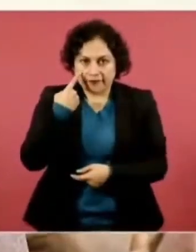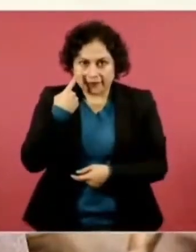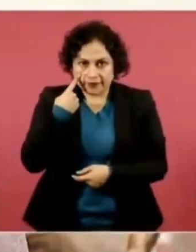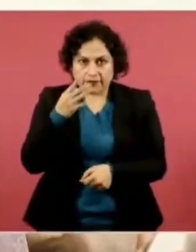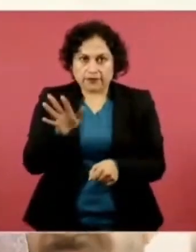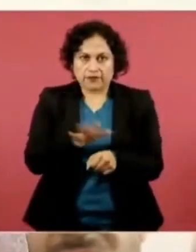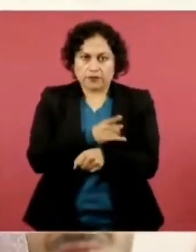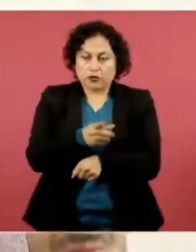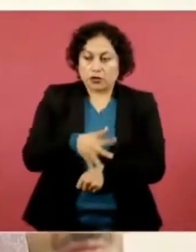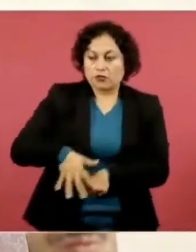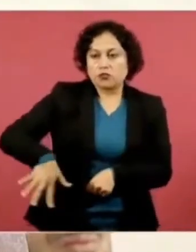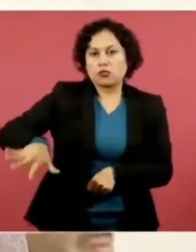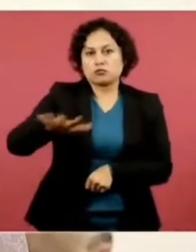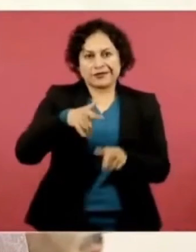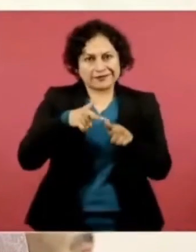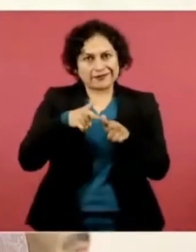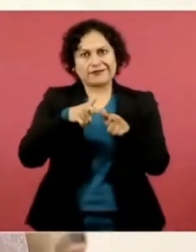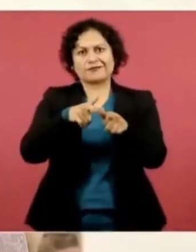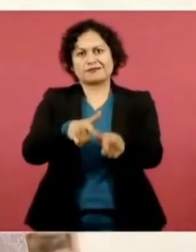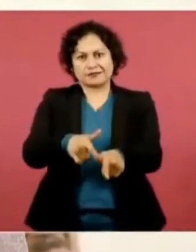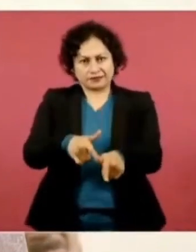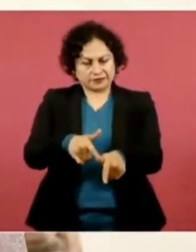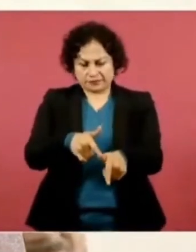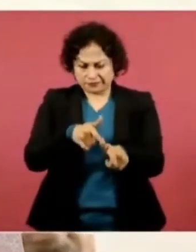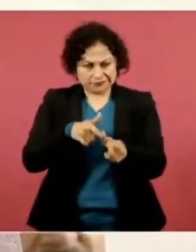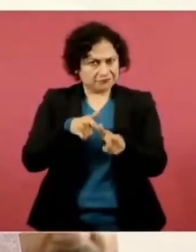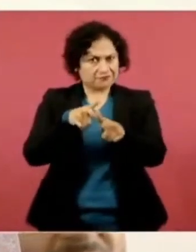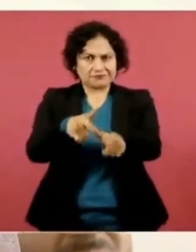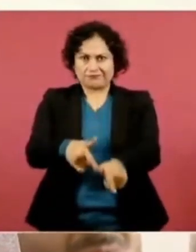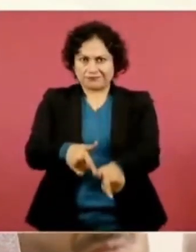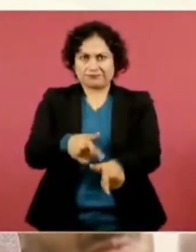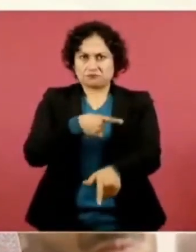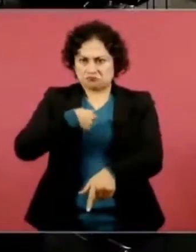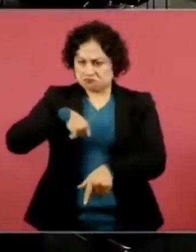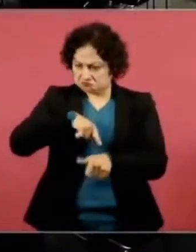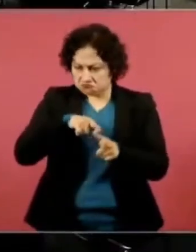búsqueda y la vamos a continuar. La vamos a continuar.